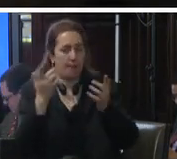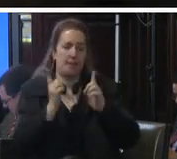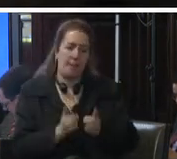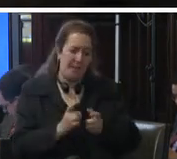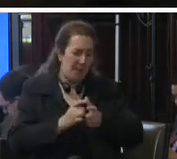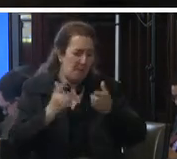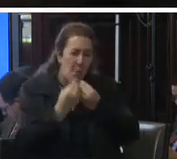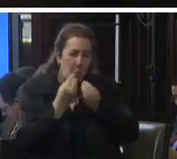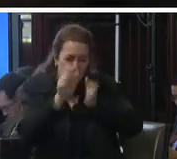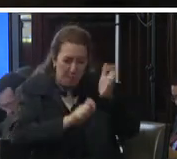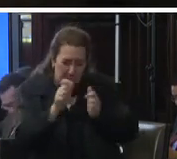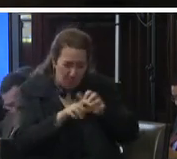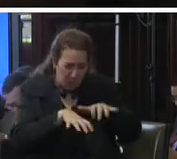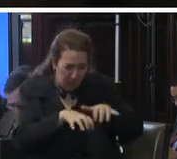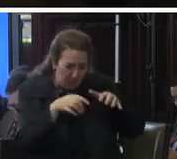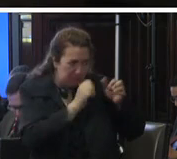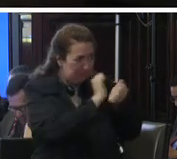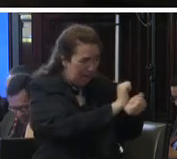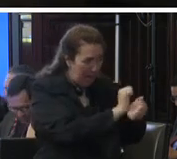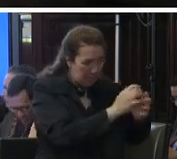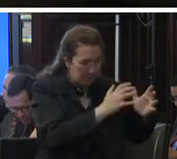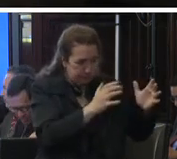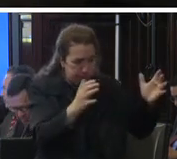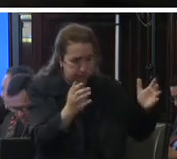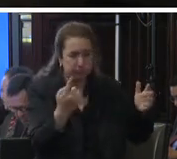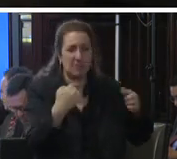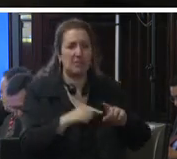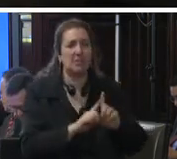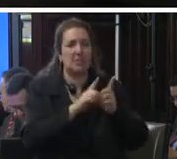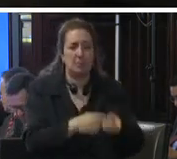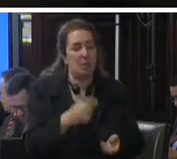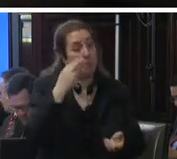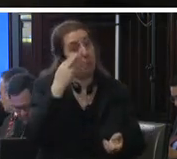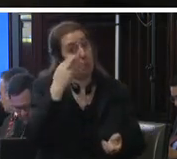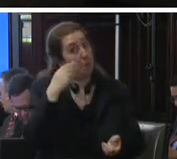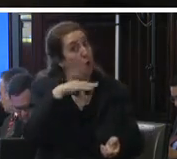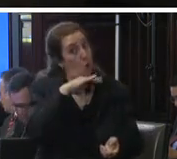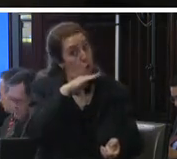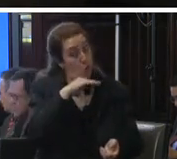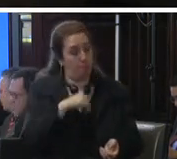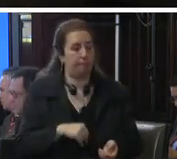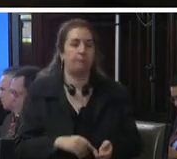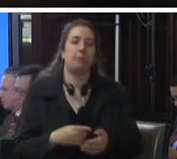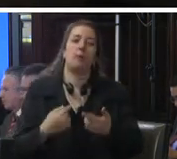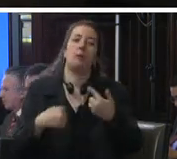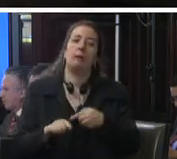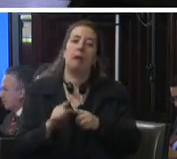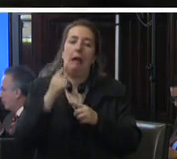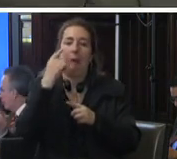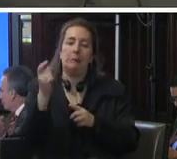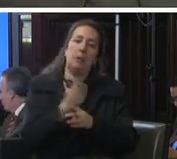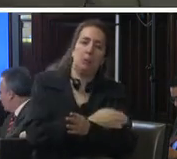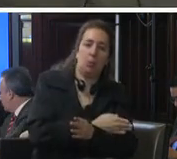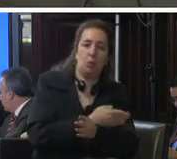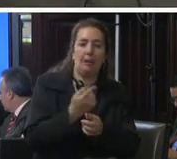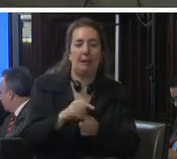la insuficiencia de personal penitenciario la el autogobierno y la corrupción a pesar de lo anterior el estado